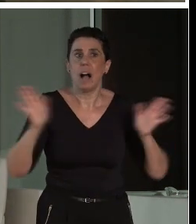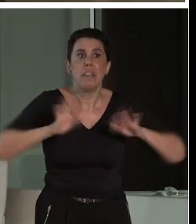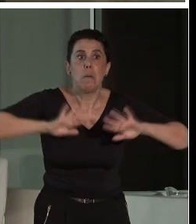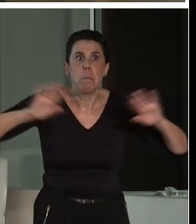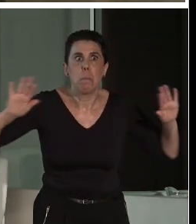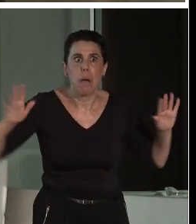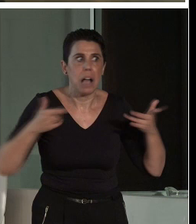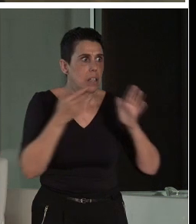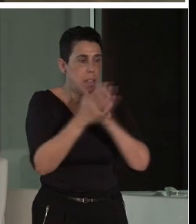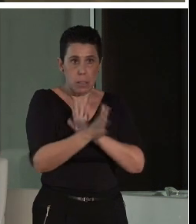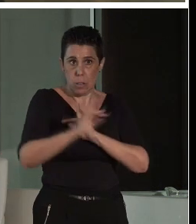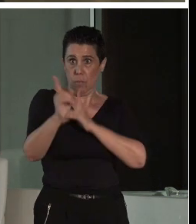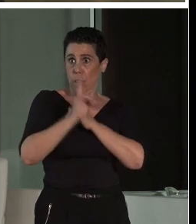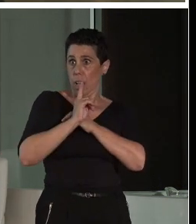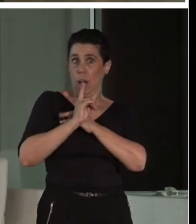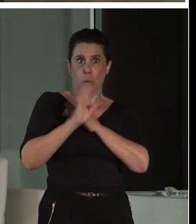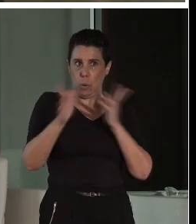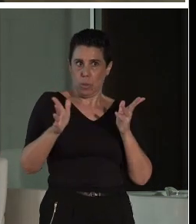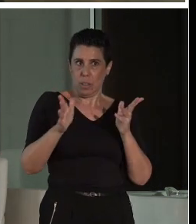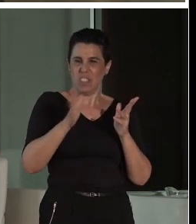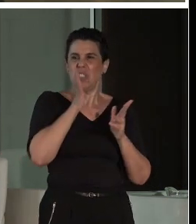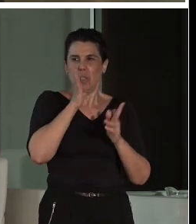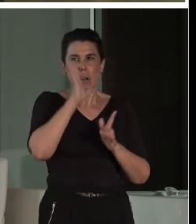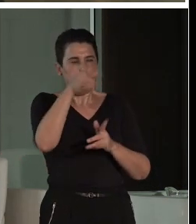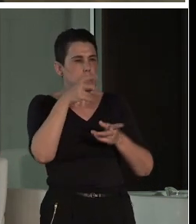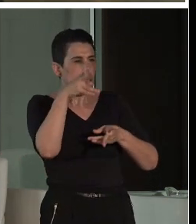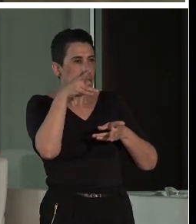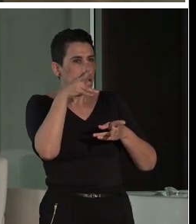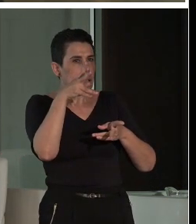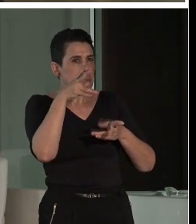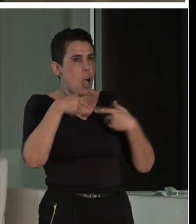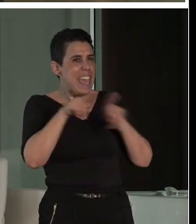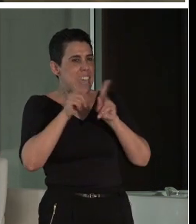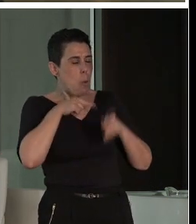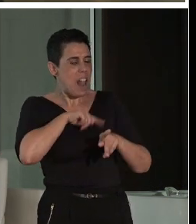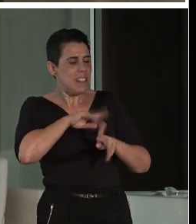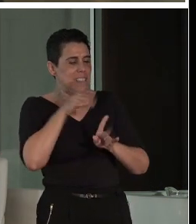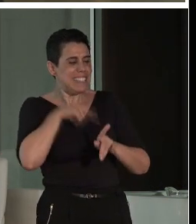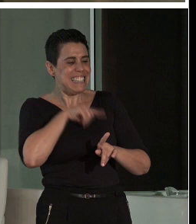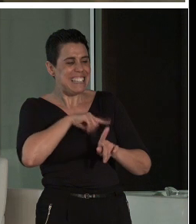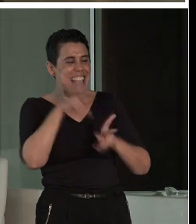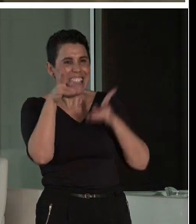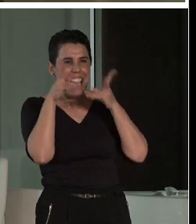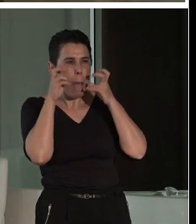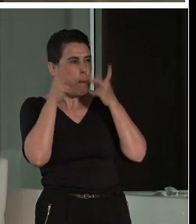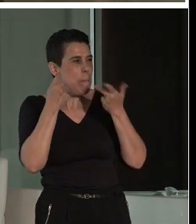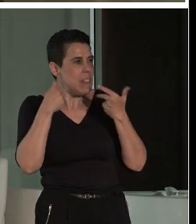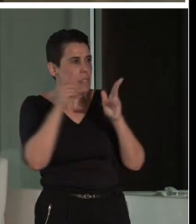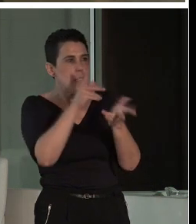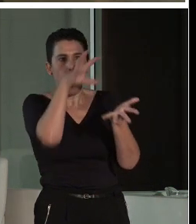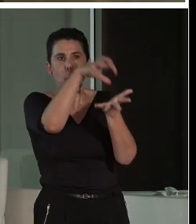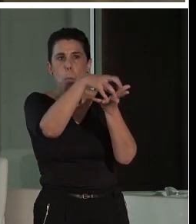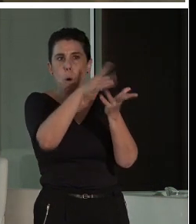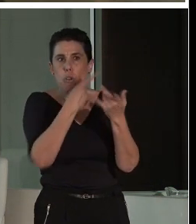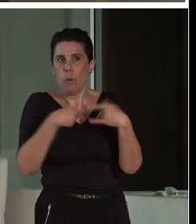el enemigo. Pero su percepción del monumento no es la nuestra. Somos nosotros los que le tenemos que decir,